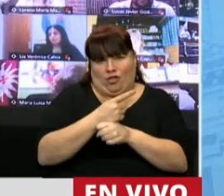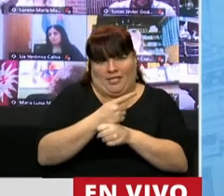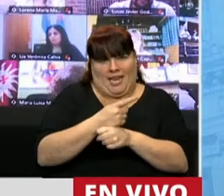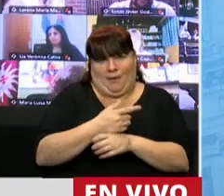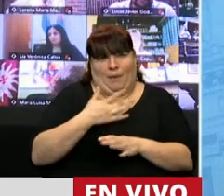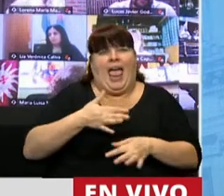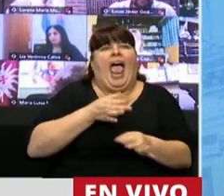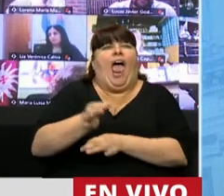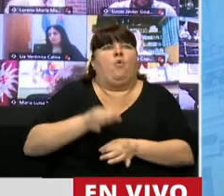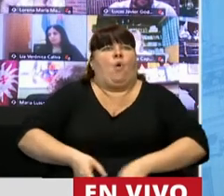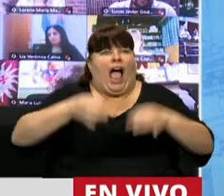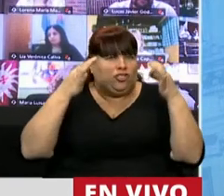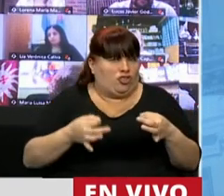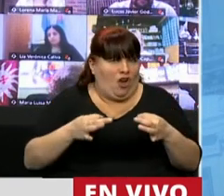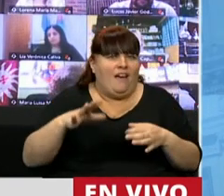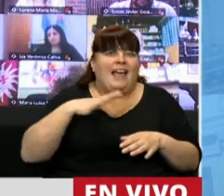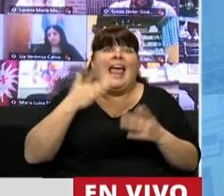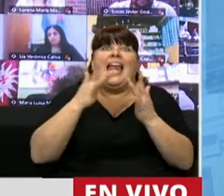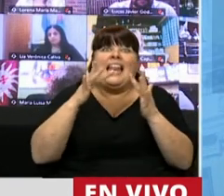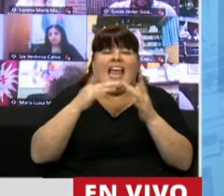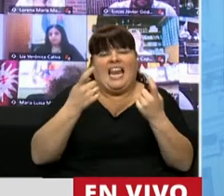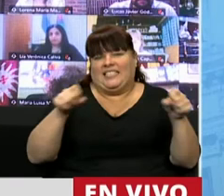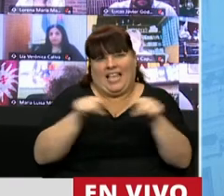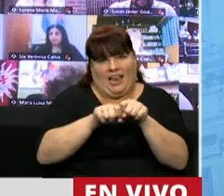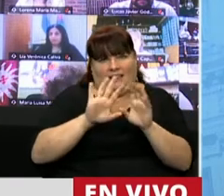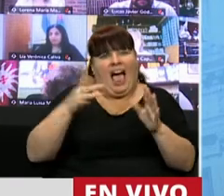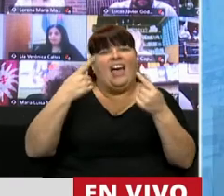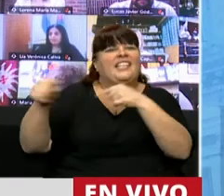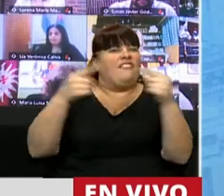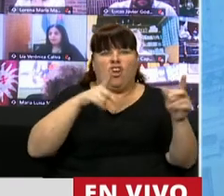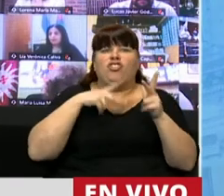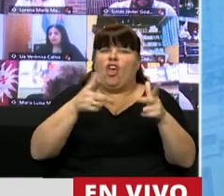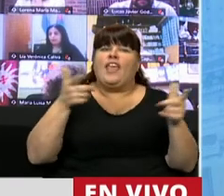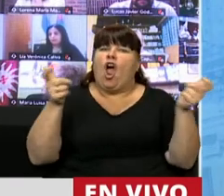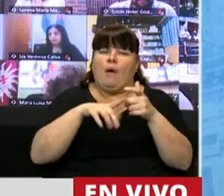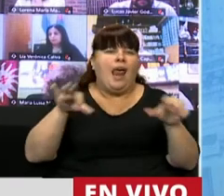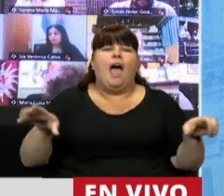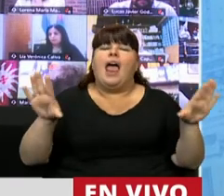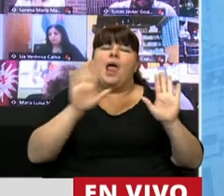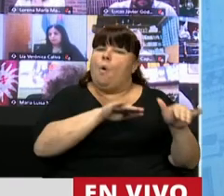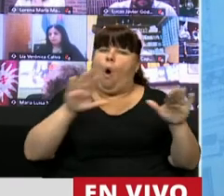concebir educación sin conectividad. Ya no se disocian más, lo dije en una comisión.